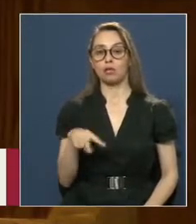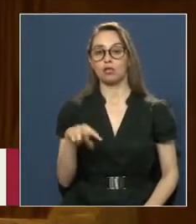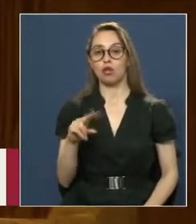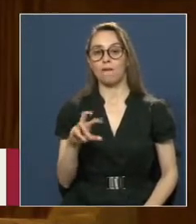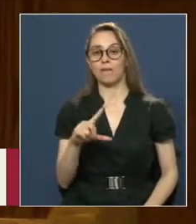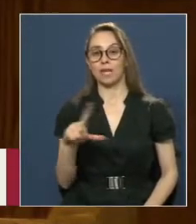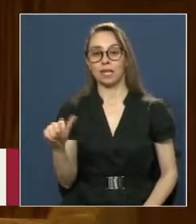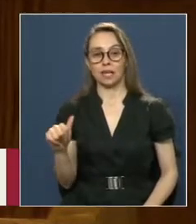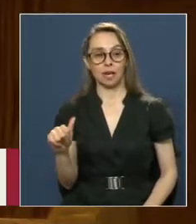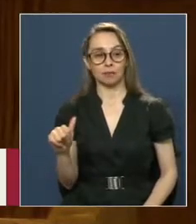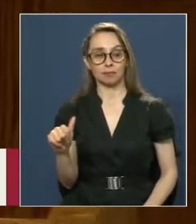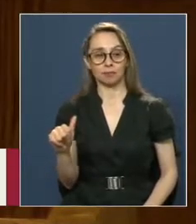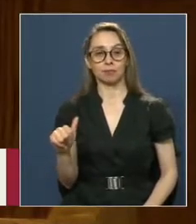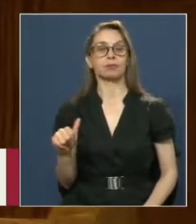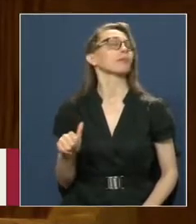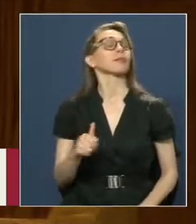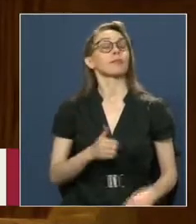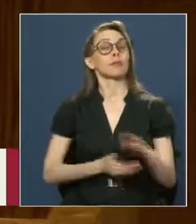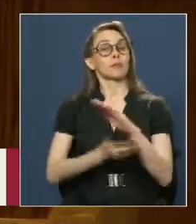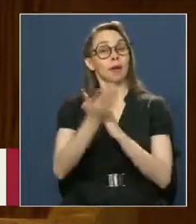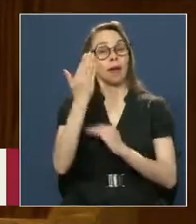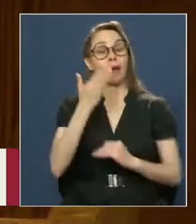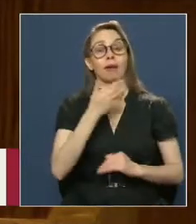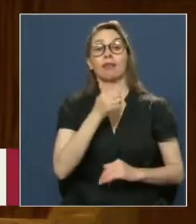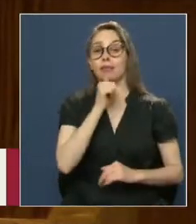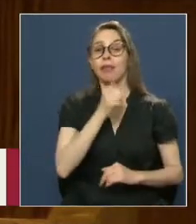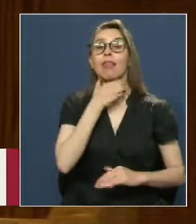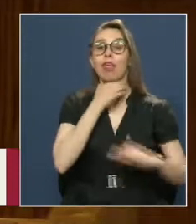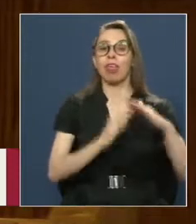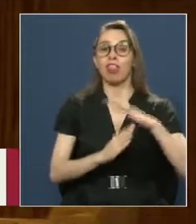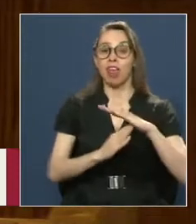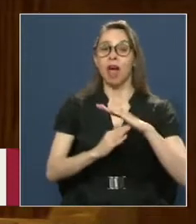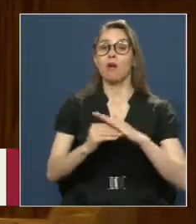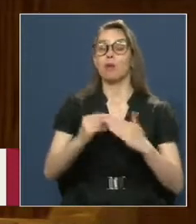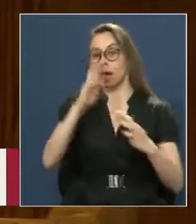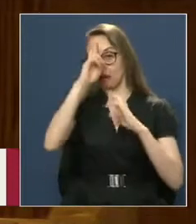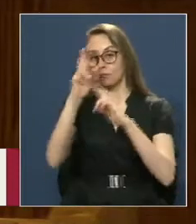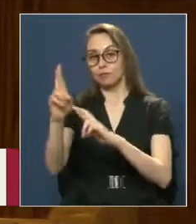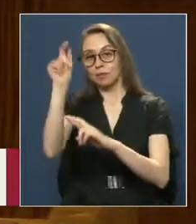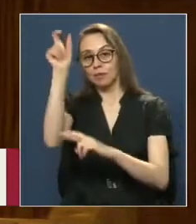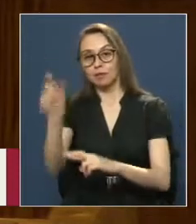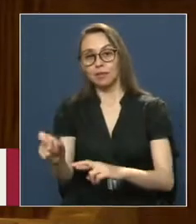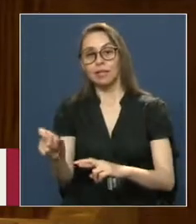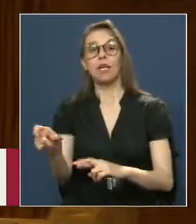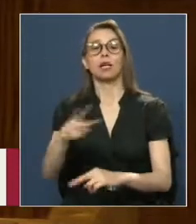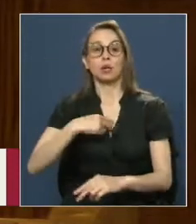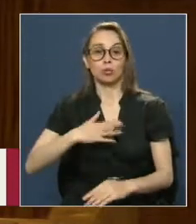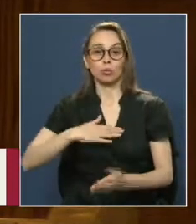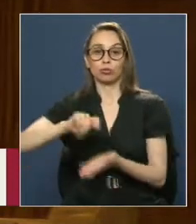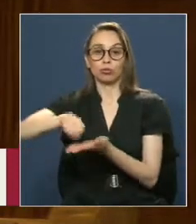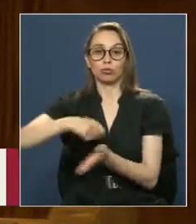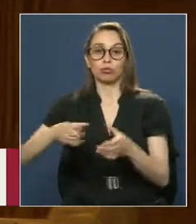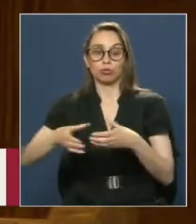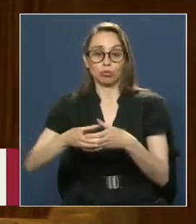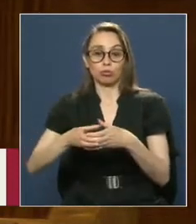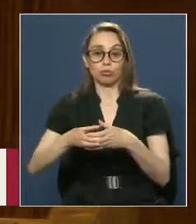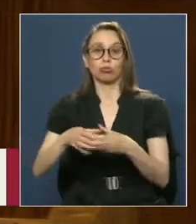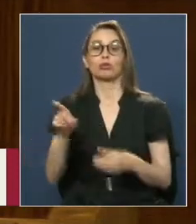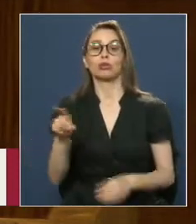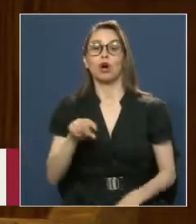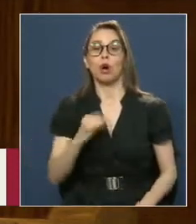Estábamos en deuda con nuestro correligionario Juan Luis Maurás Pues él